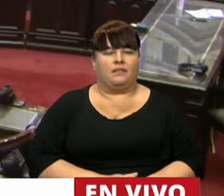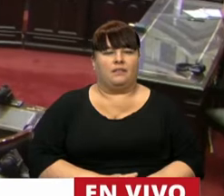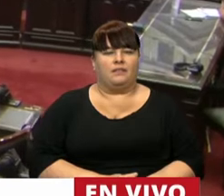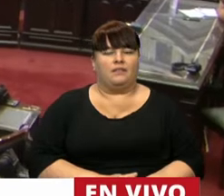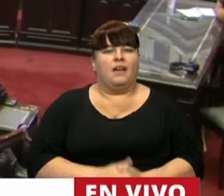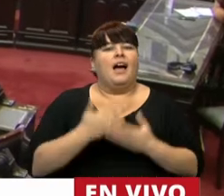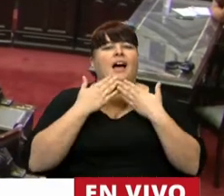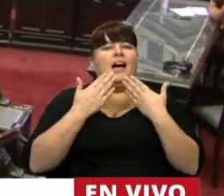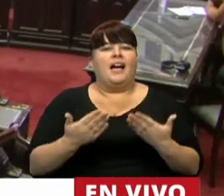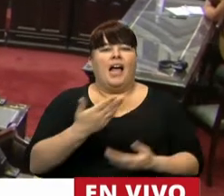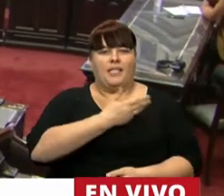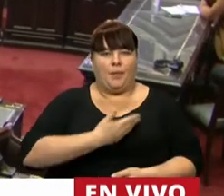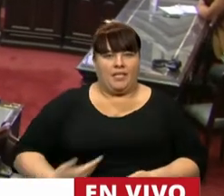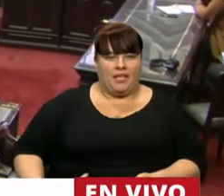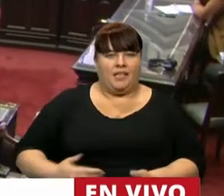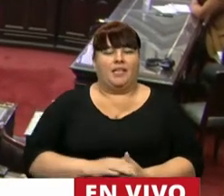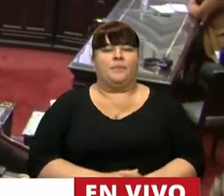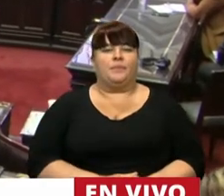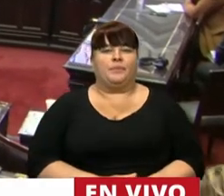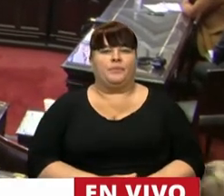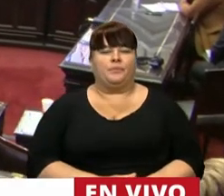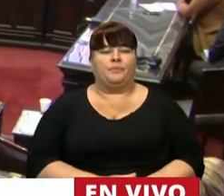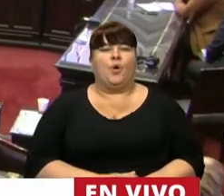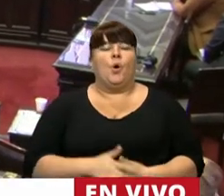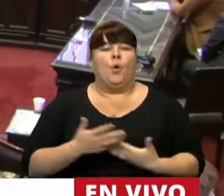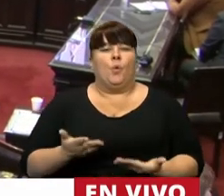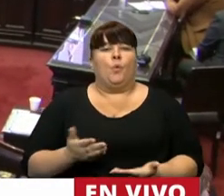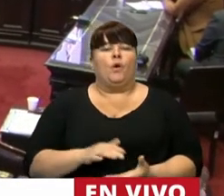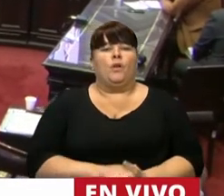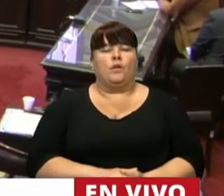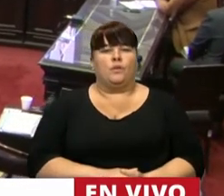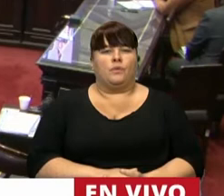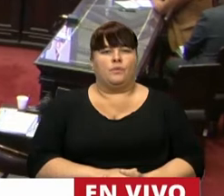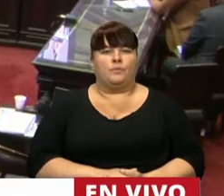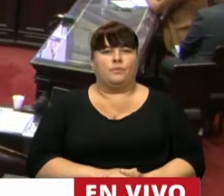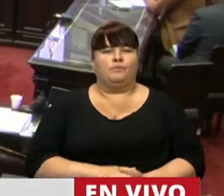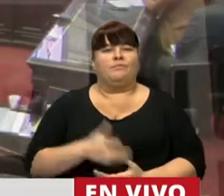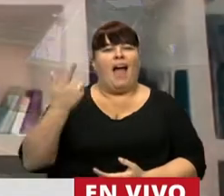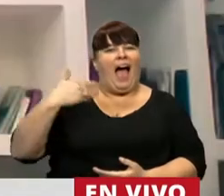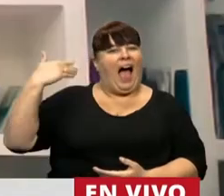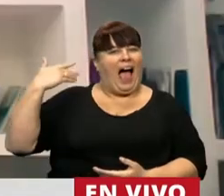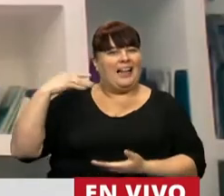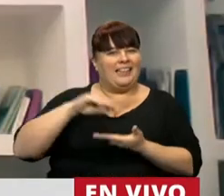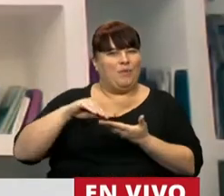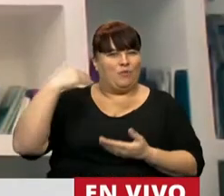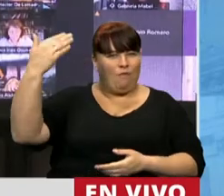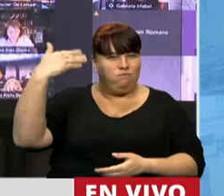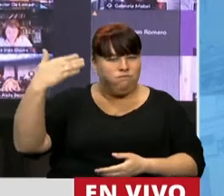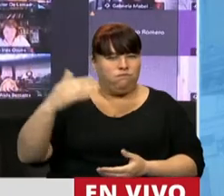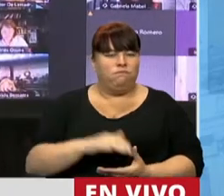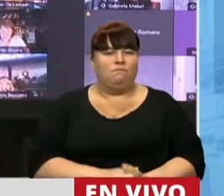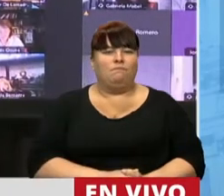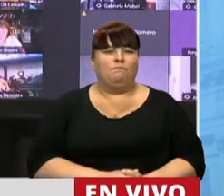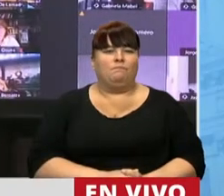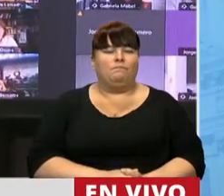Gracias, señor presidente. Bueno, quienes me han precedido en el uso de la palabra,